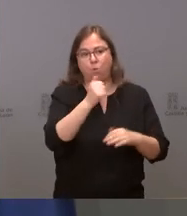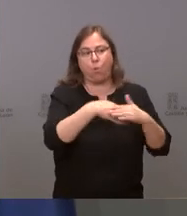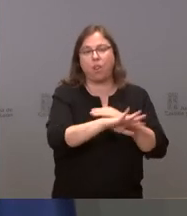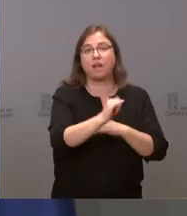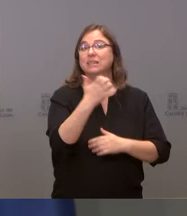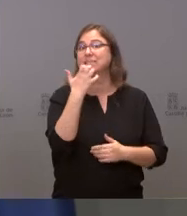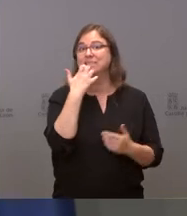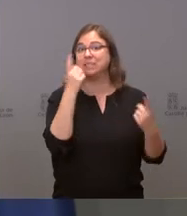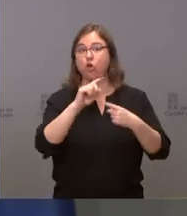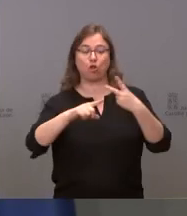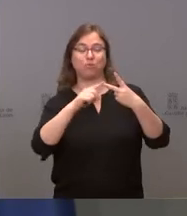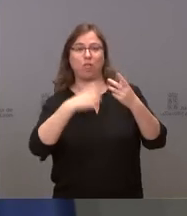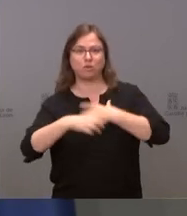si no, no podríamos poner las segundas dosis.